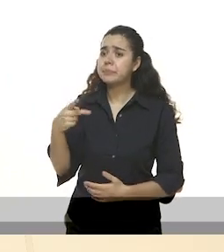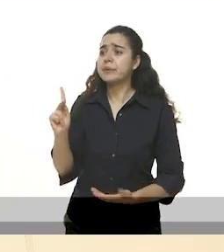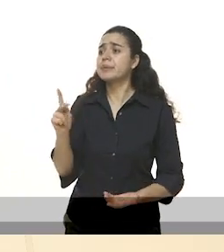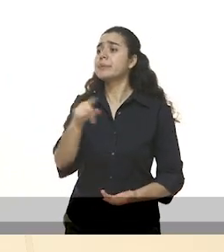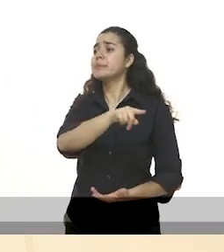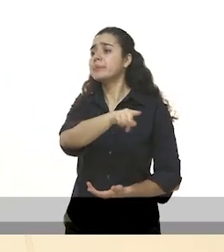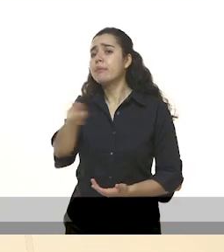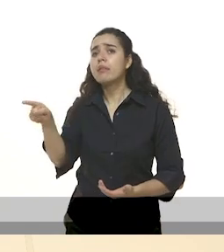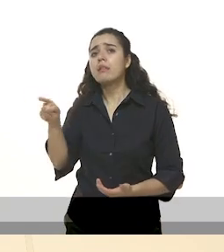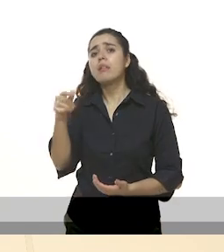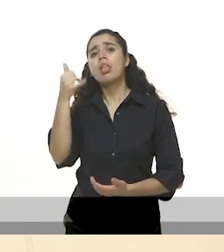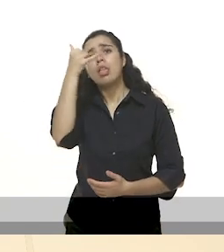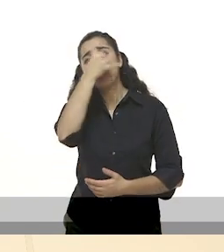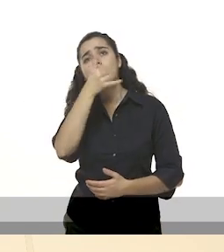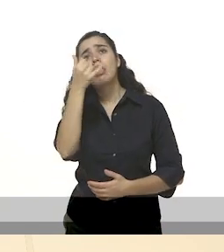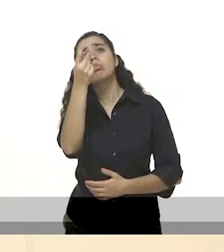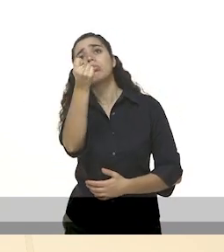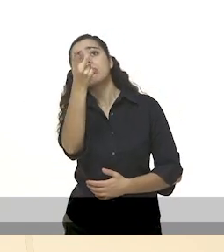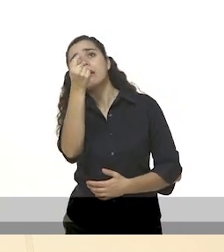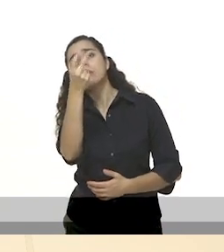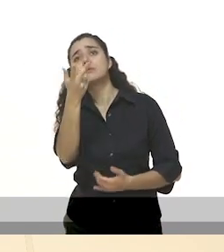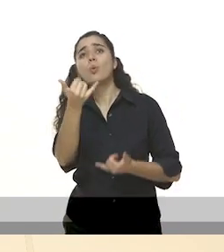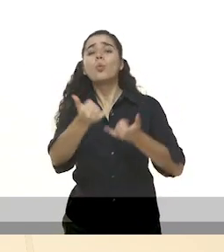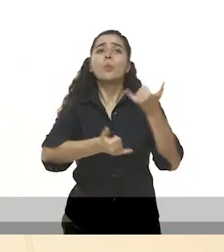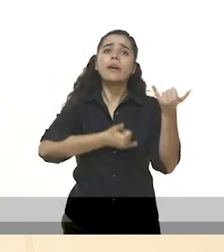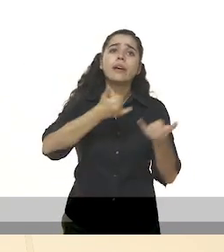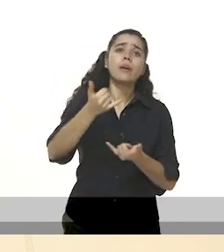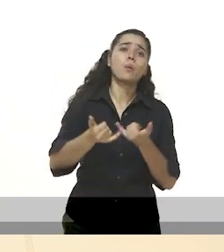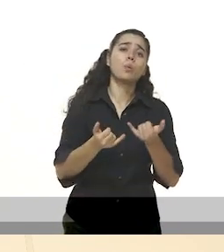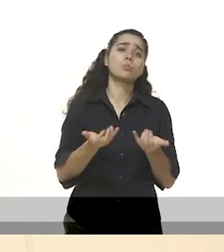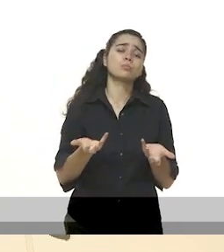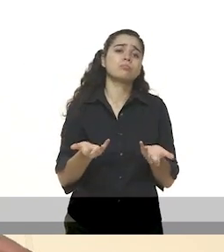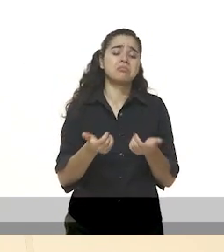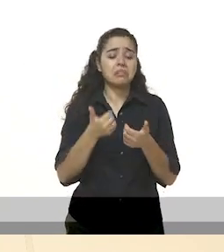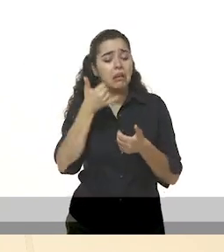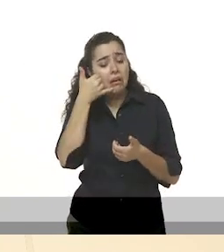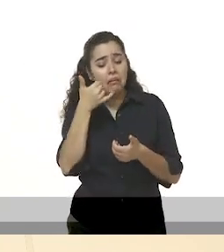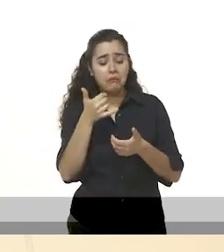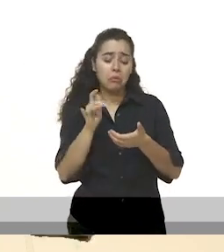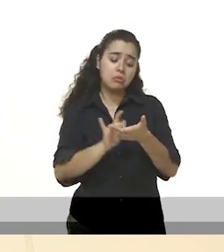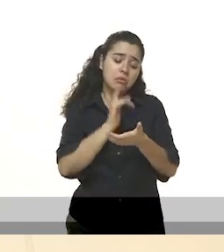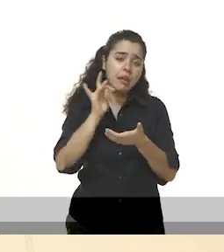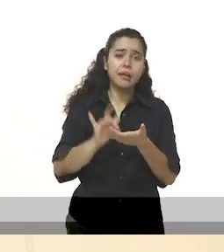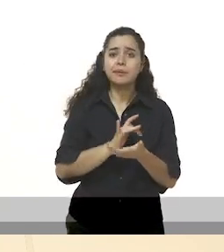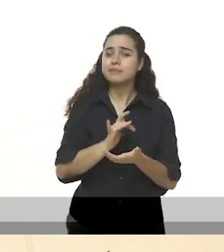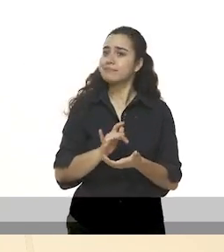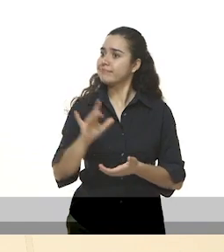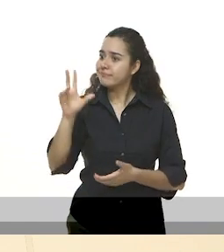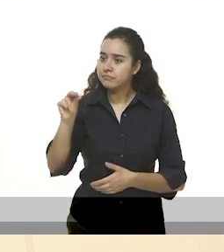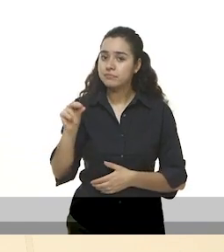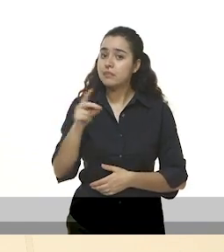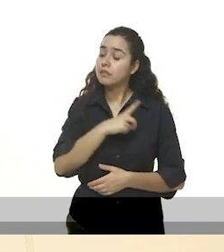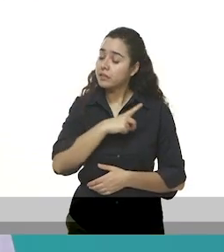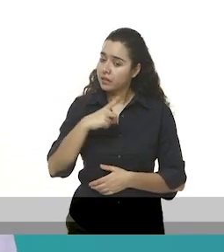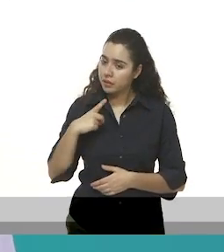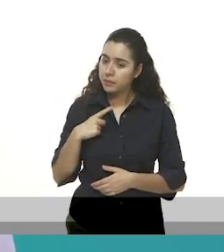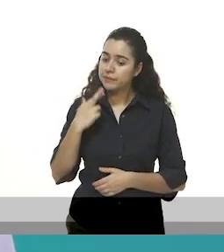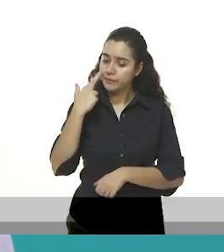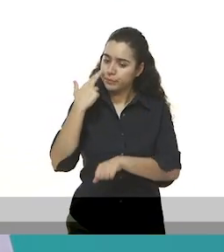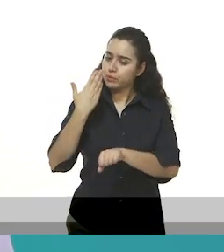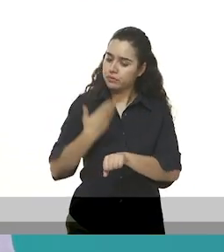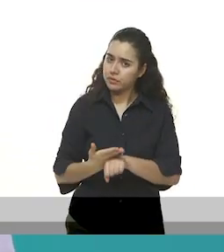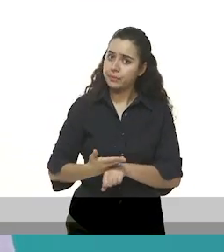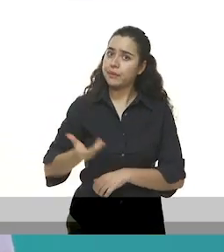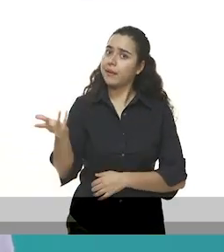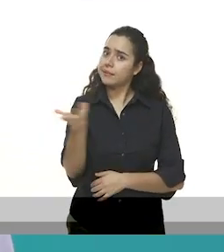pero la mayoría de veces prefieren prestarle atención a la televisión, videojuegos, juguetes, teléfono, entre otras cosas. Y como